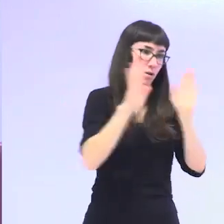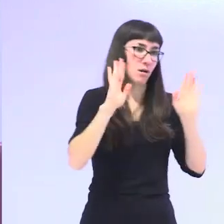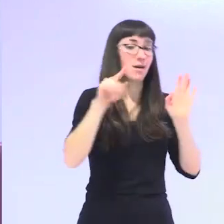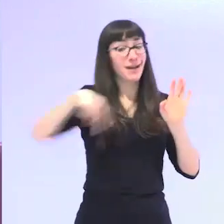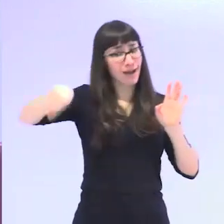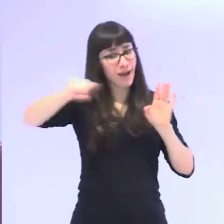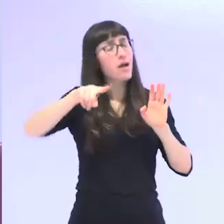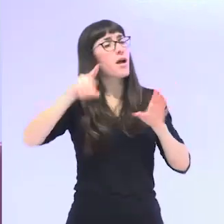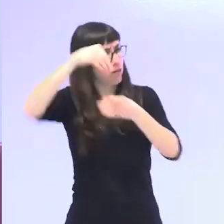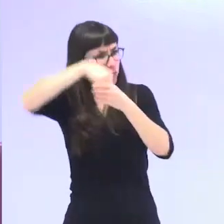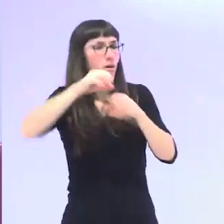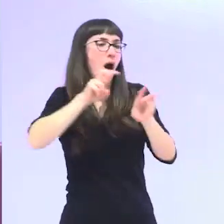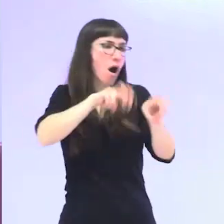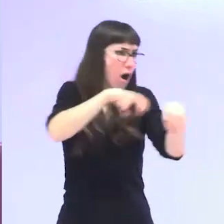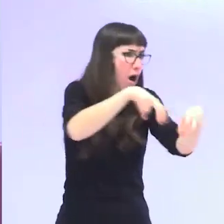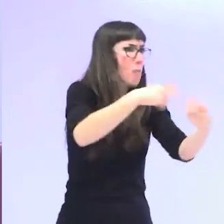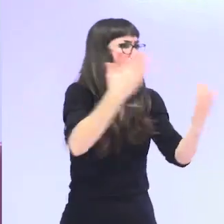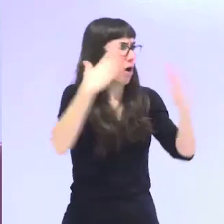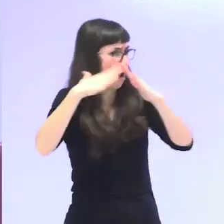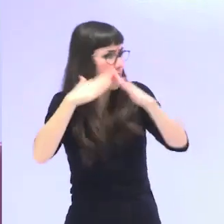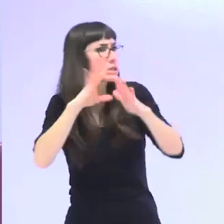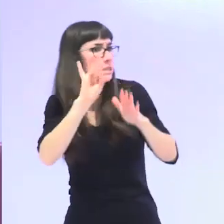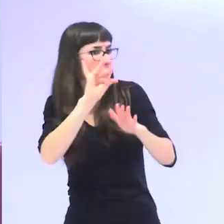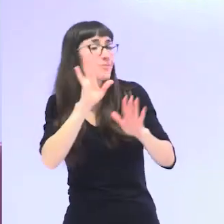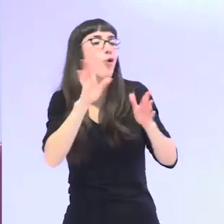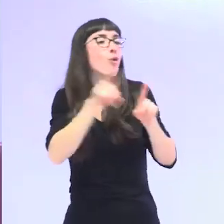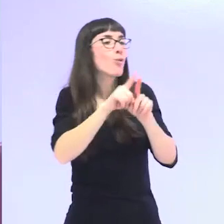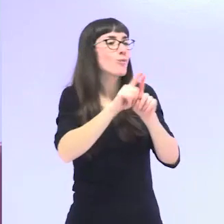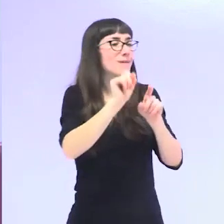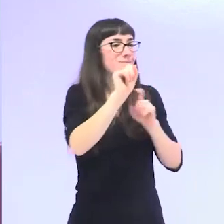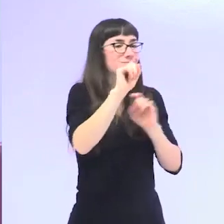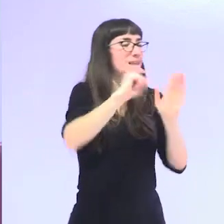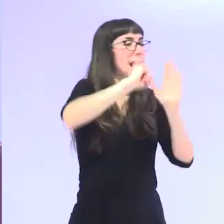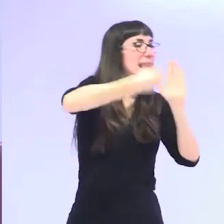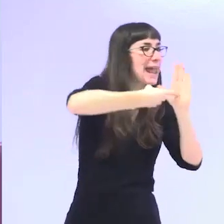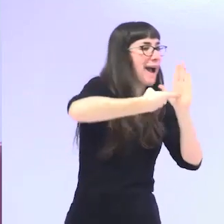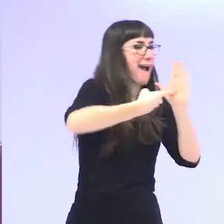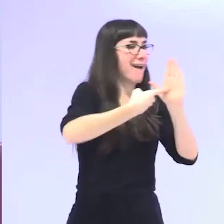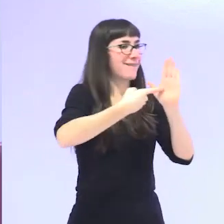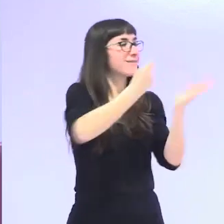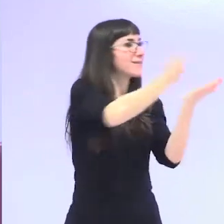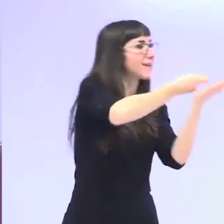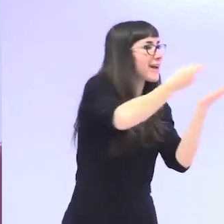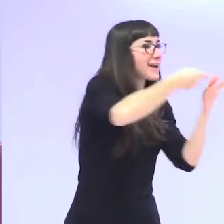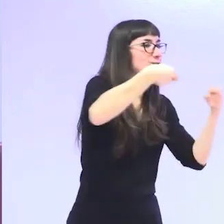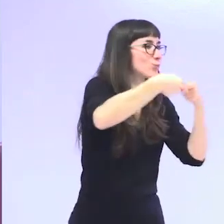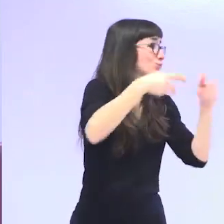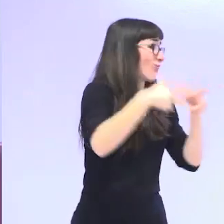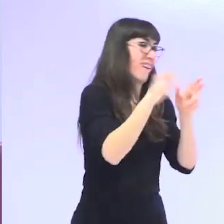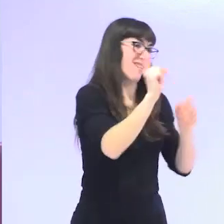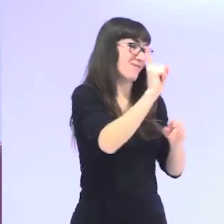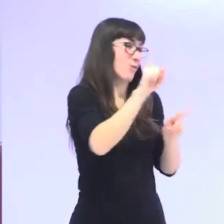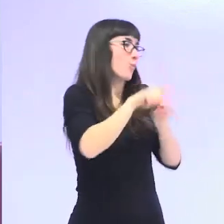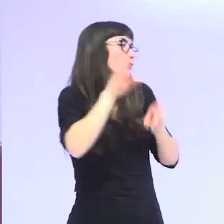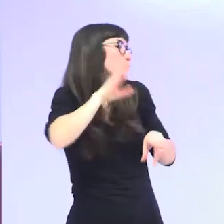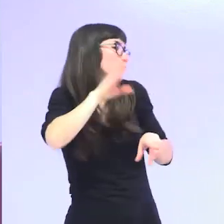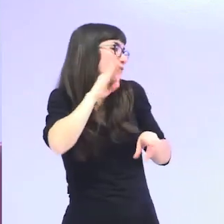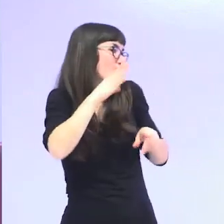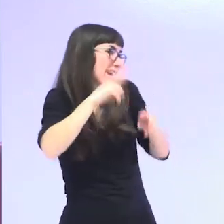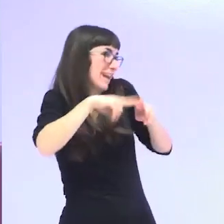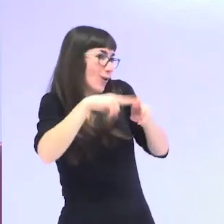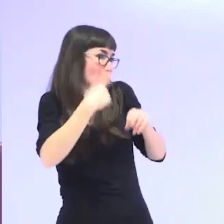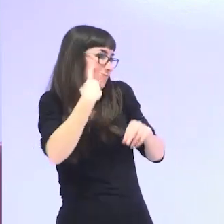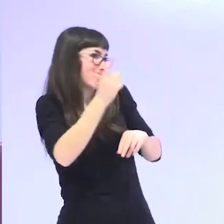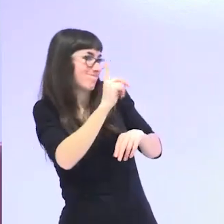ámbito urbano trabajaron pero en un mercado precarizado sin cotizar a la seguridad social y su trabajo siempre se entendió